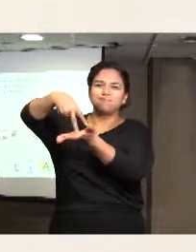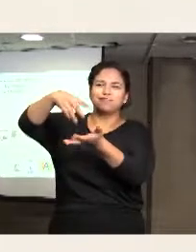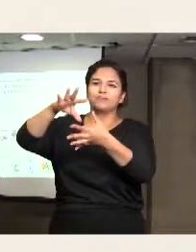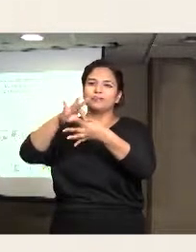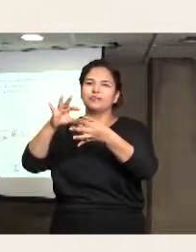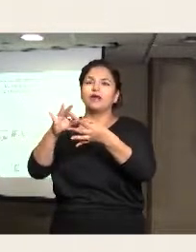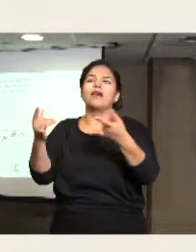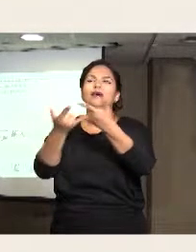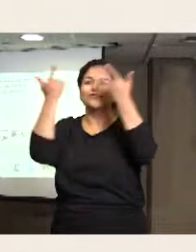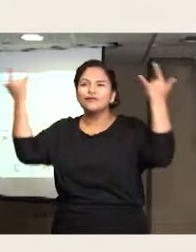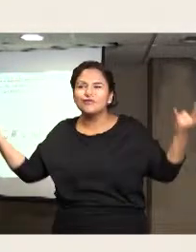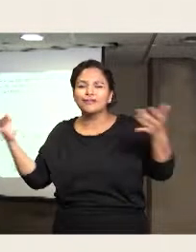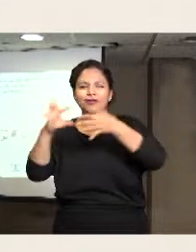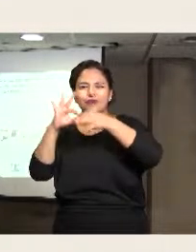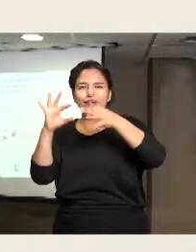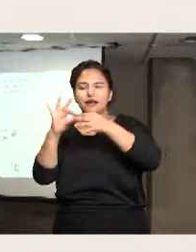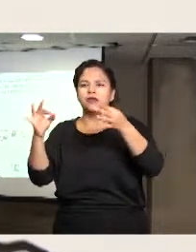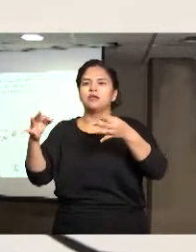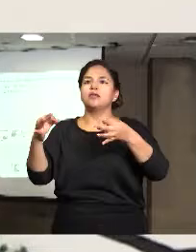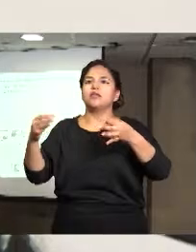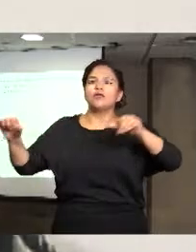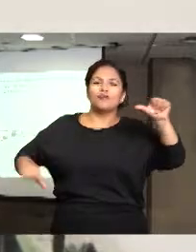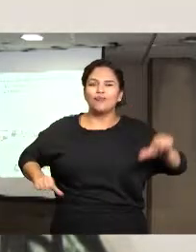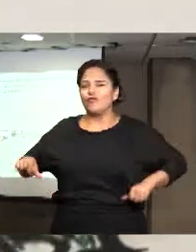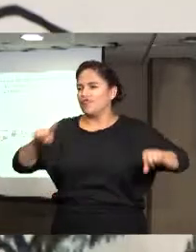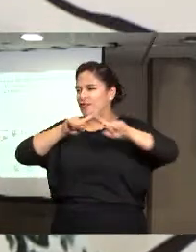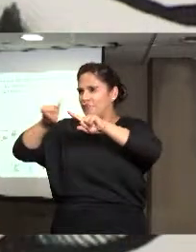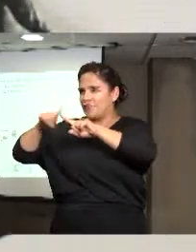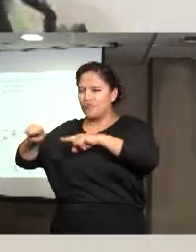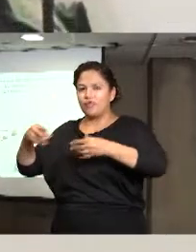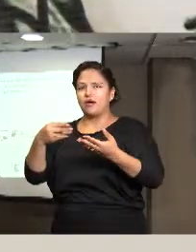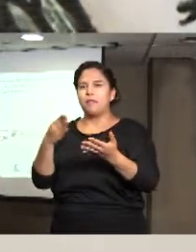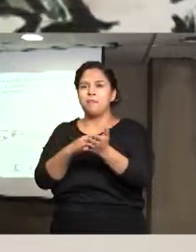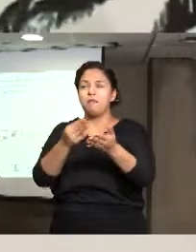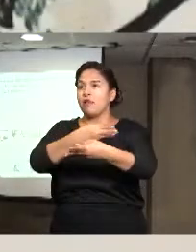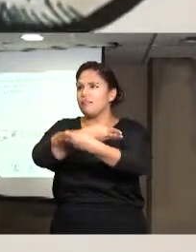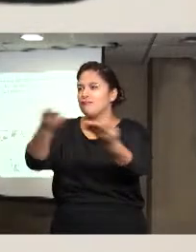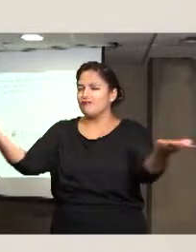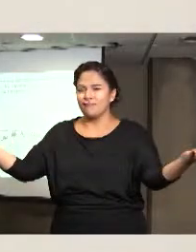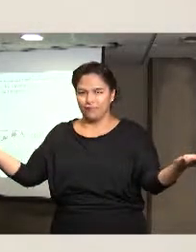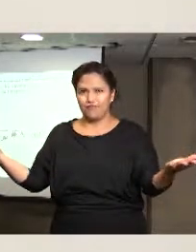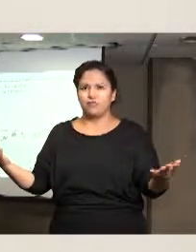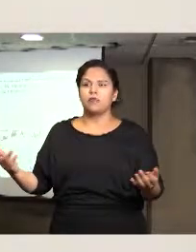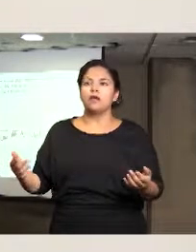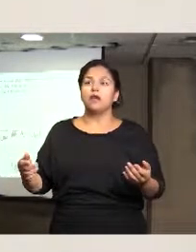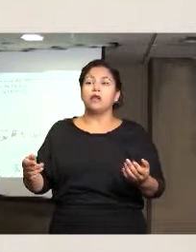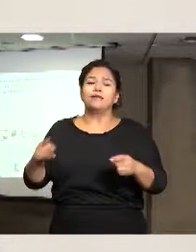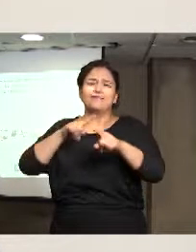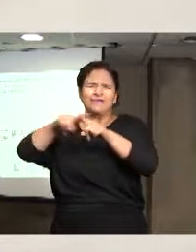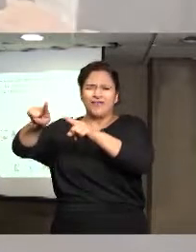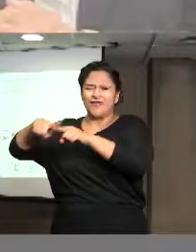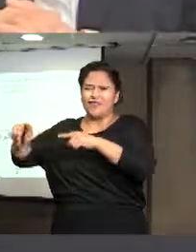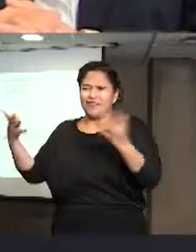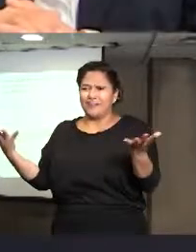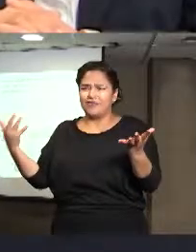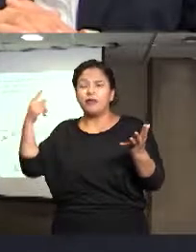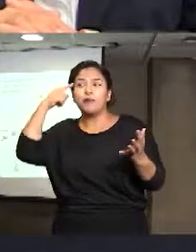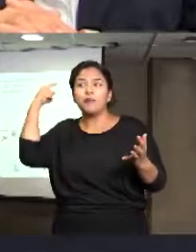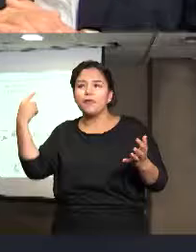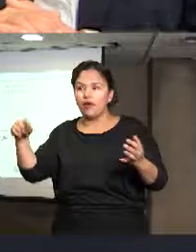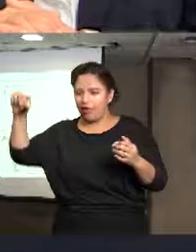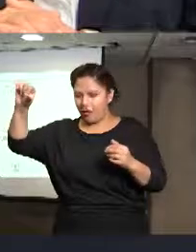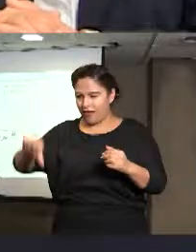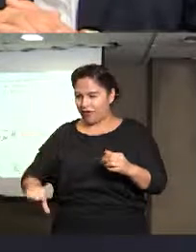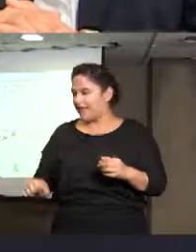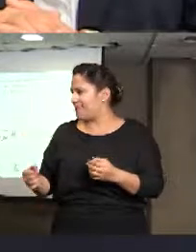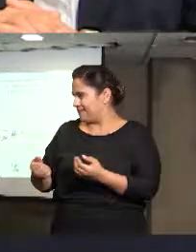performance, volanteo y las acciones simultáneas que se van a desarrollar en coordinación de los aliados que en esta mañana estamos